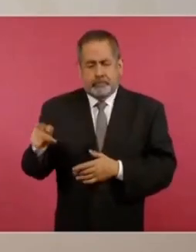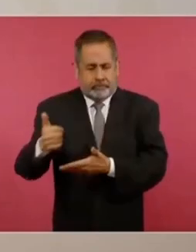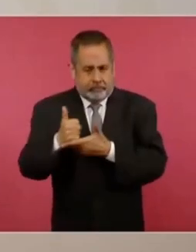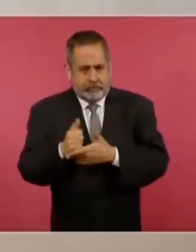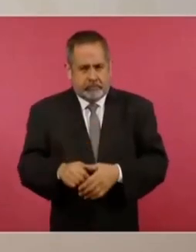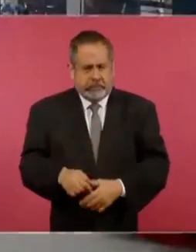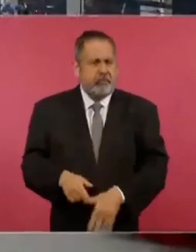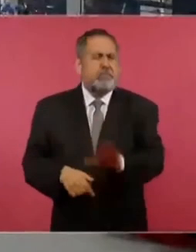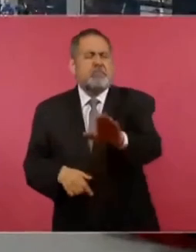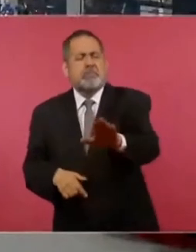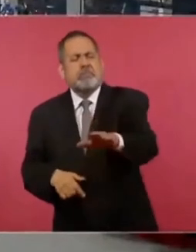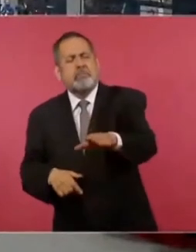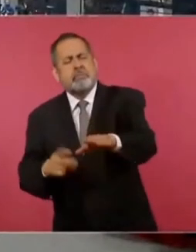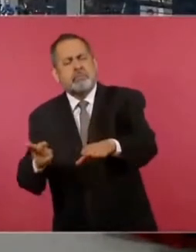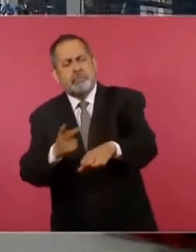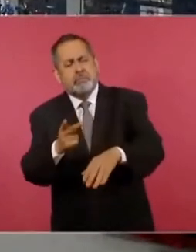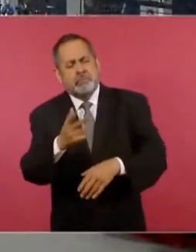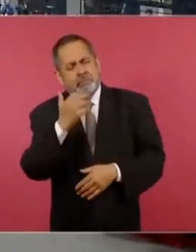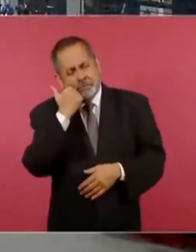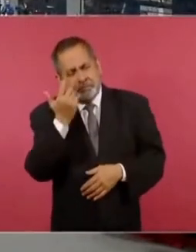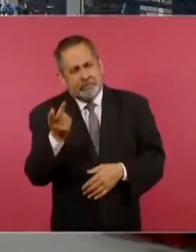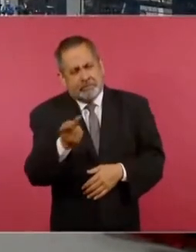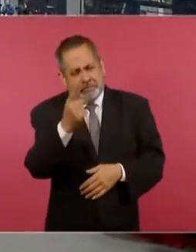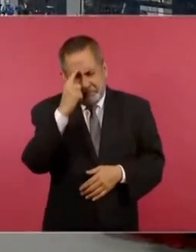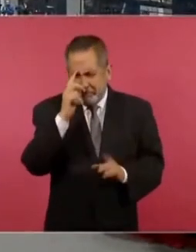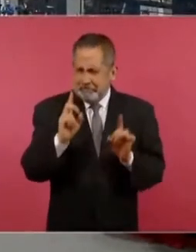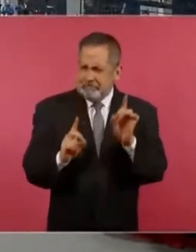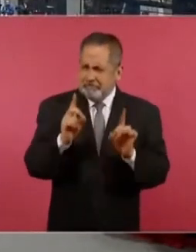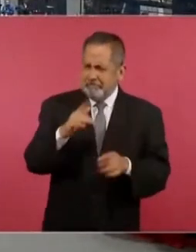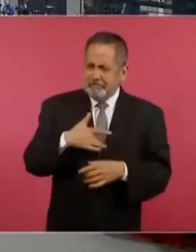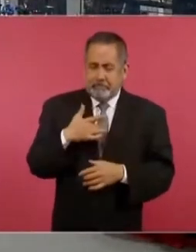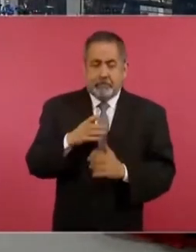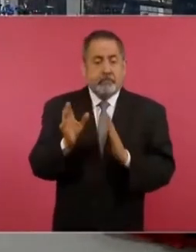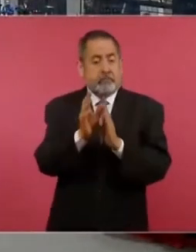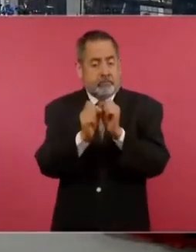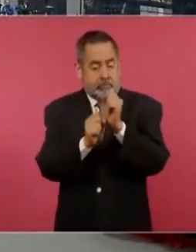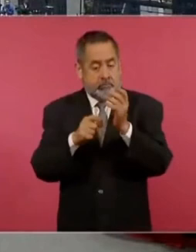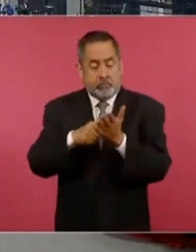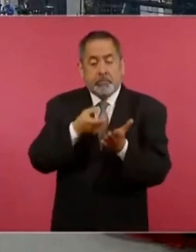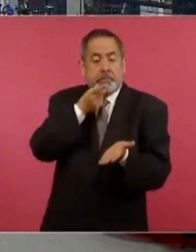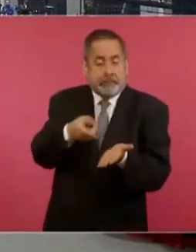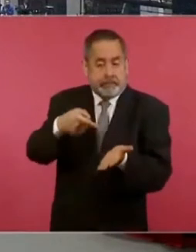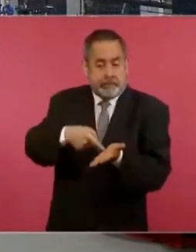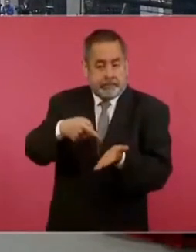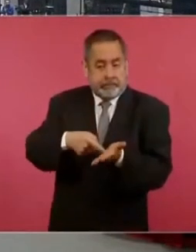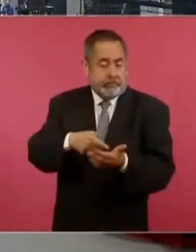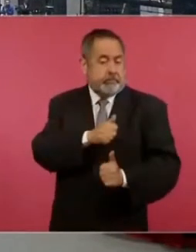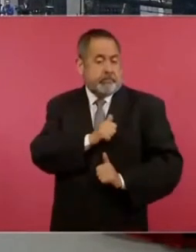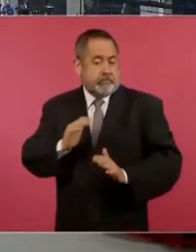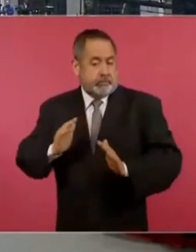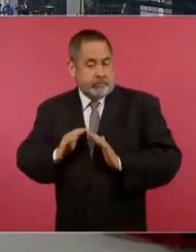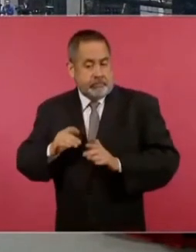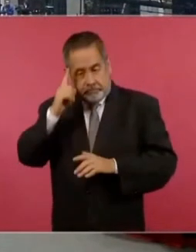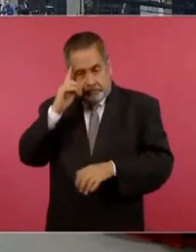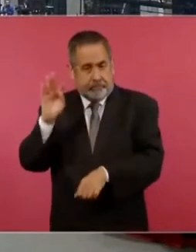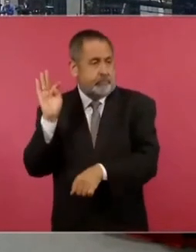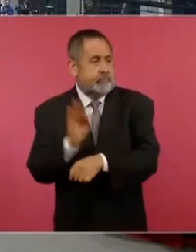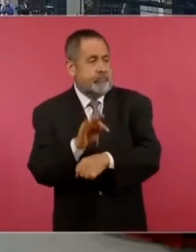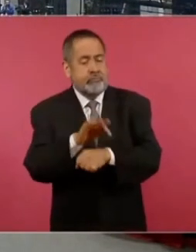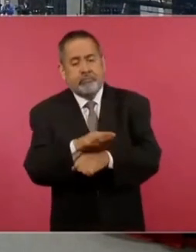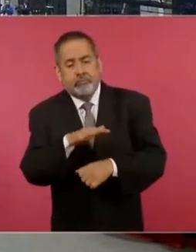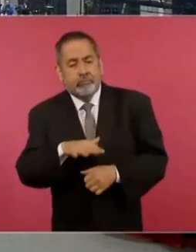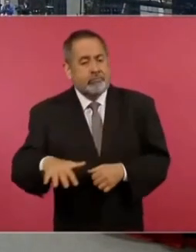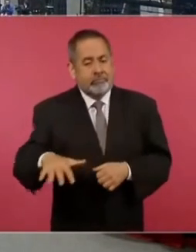Si quiero preguntarle una cosa que me queda la duda, la Constitución dice que las Fuerzas Armadas están para proteger